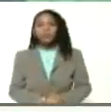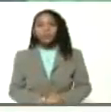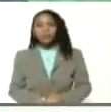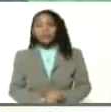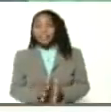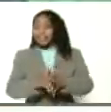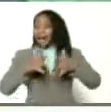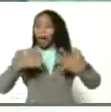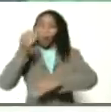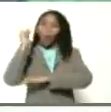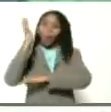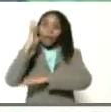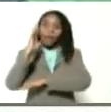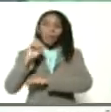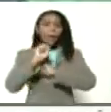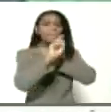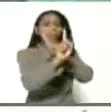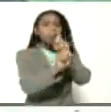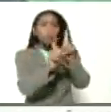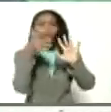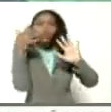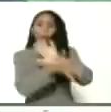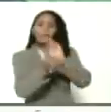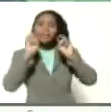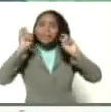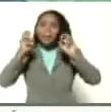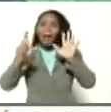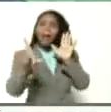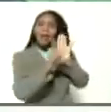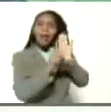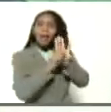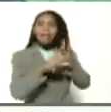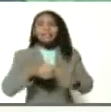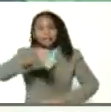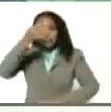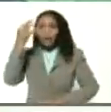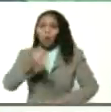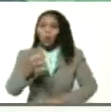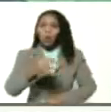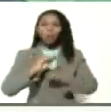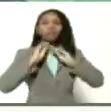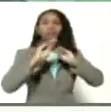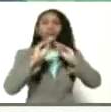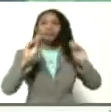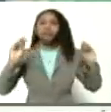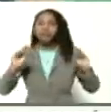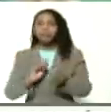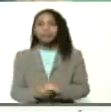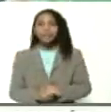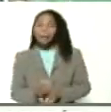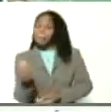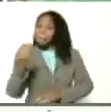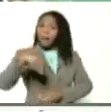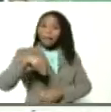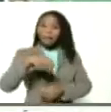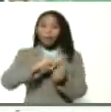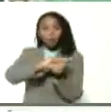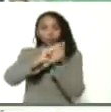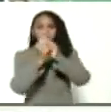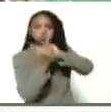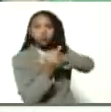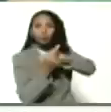grandes jornadas de consulta sobre la ley que seguramente se van a convocar. Y además, convertir